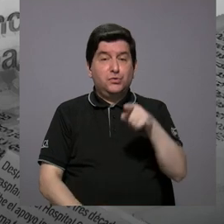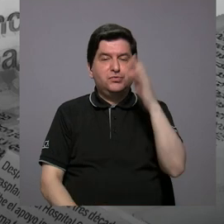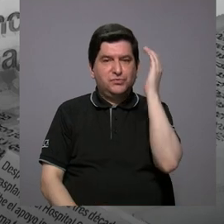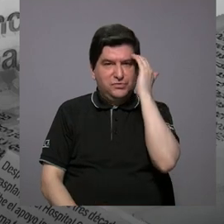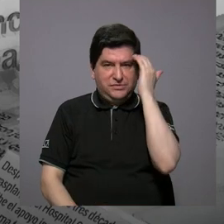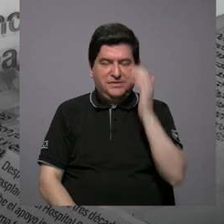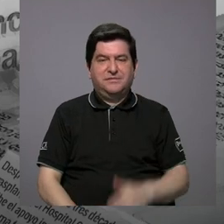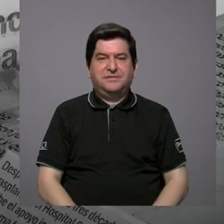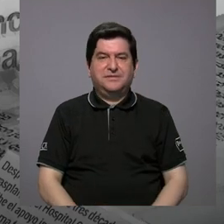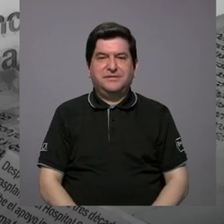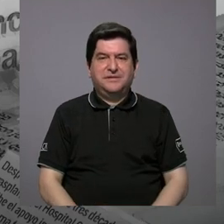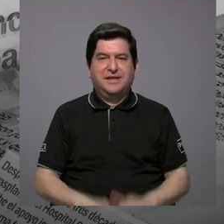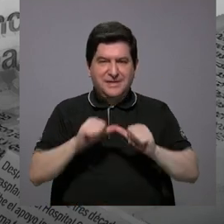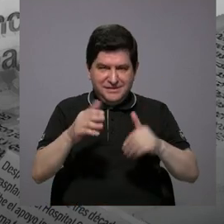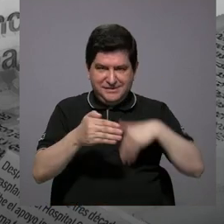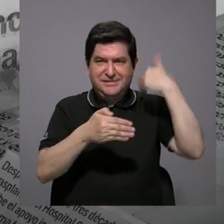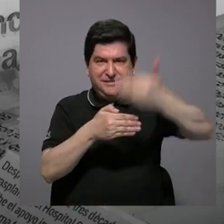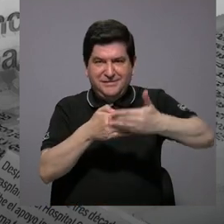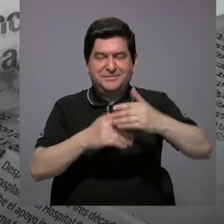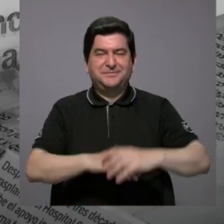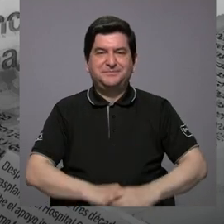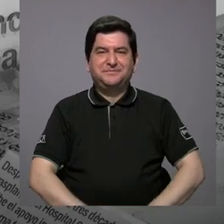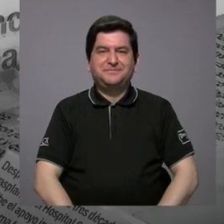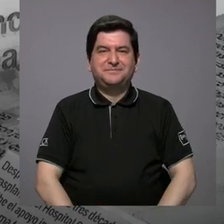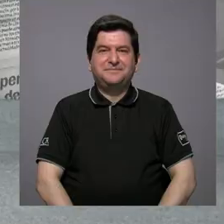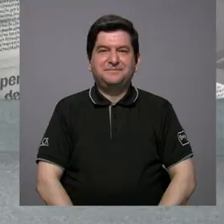conozcan. Enseguida estamos con ustedes.